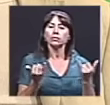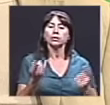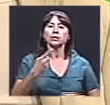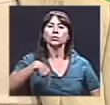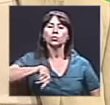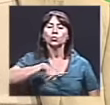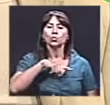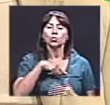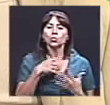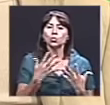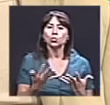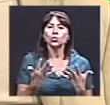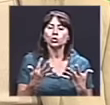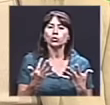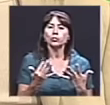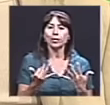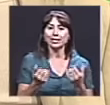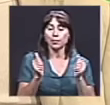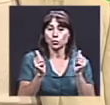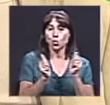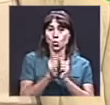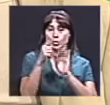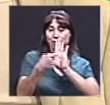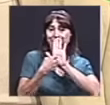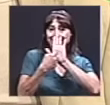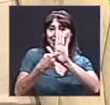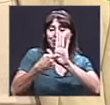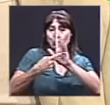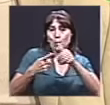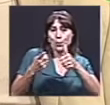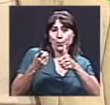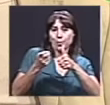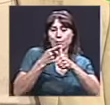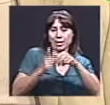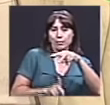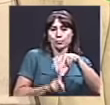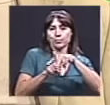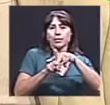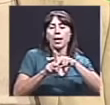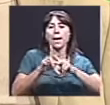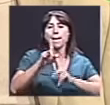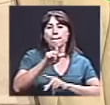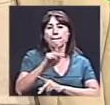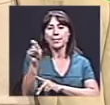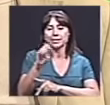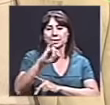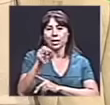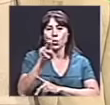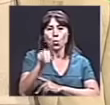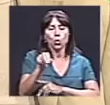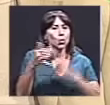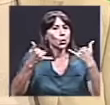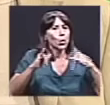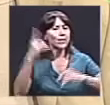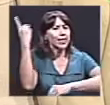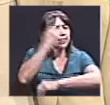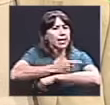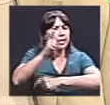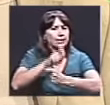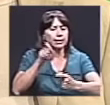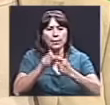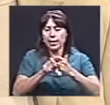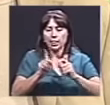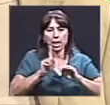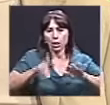Estamos con un estreno para junio, no tenemos clara la fecha, porque tenemos realmente algunas cosas